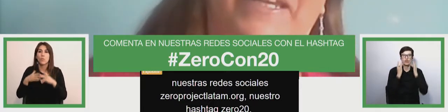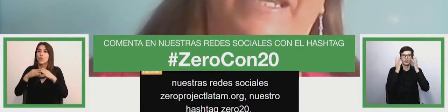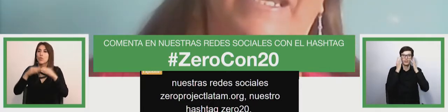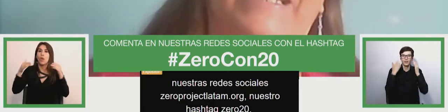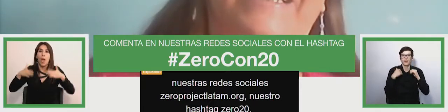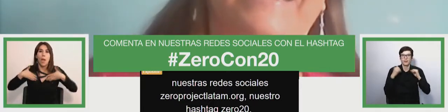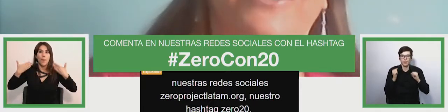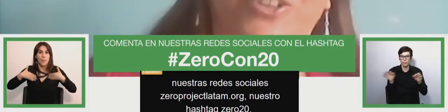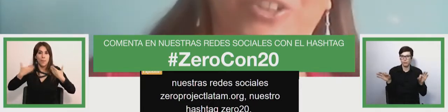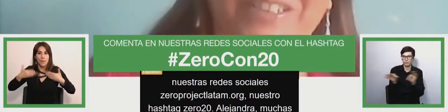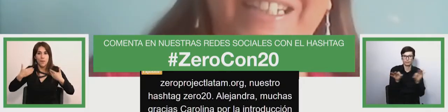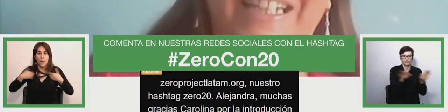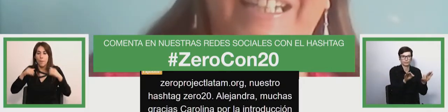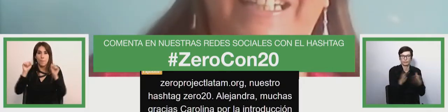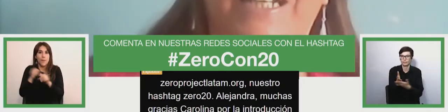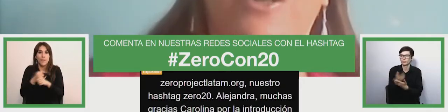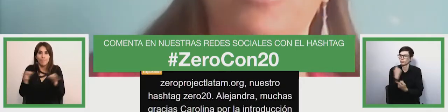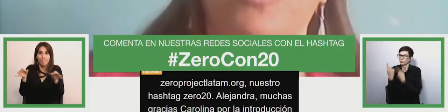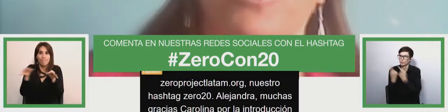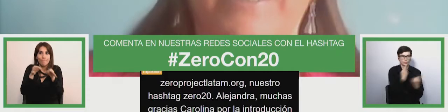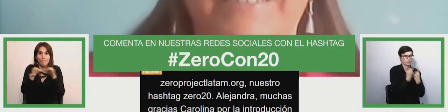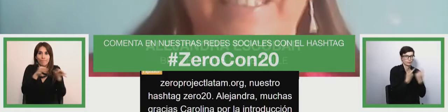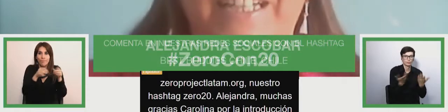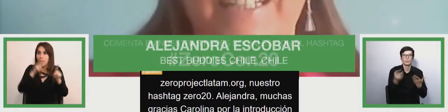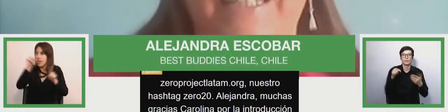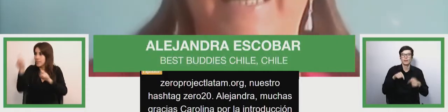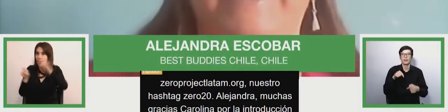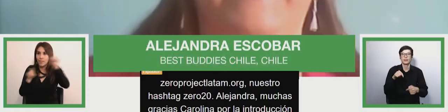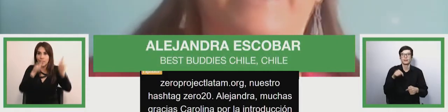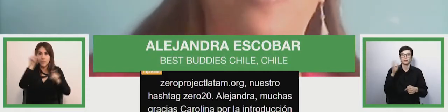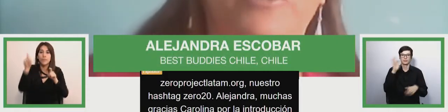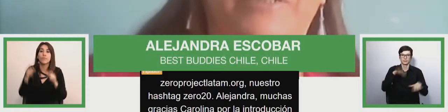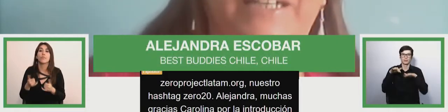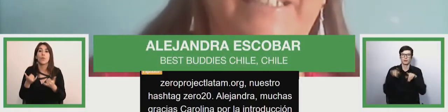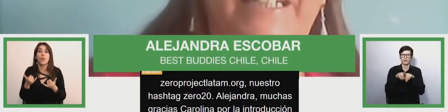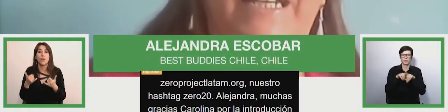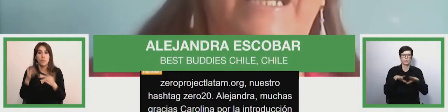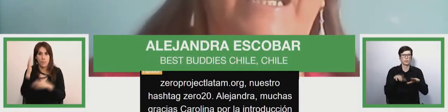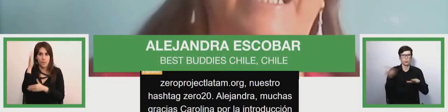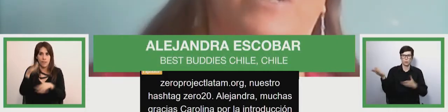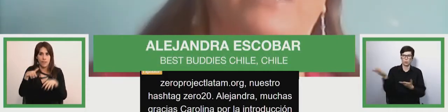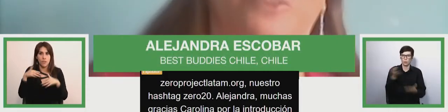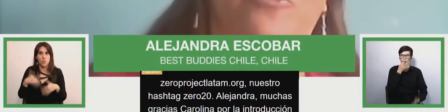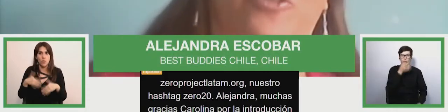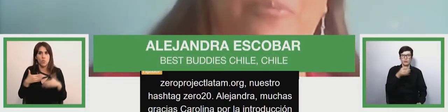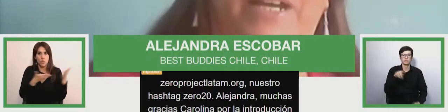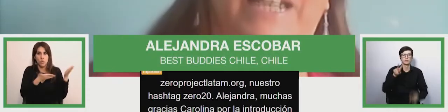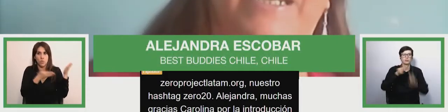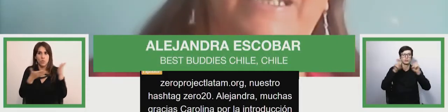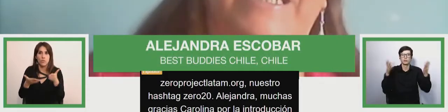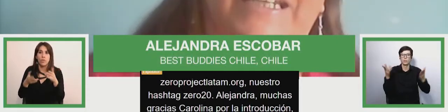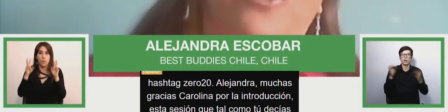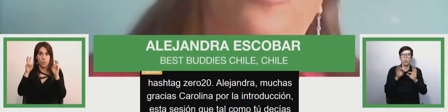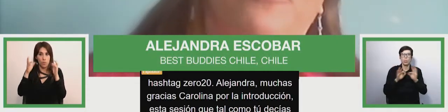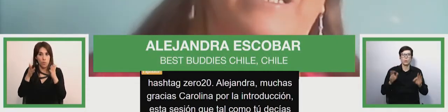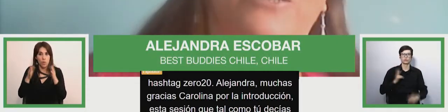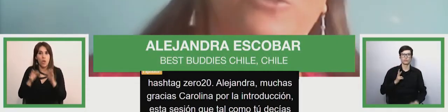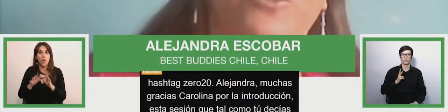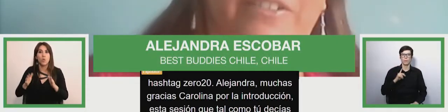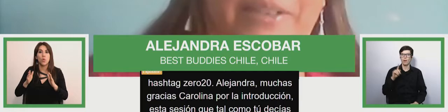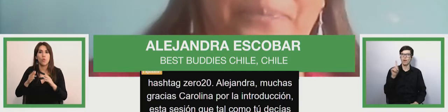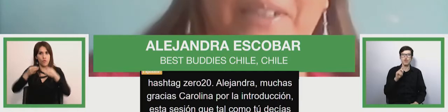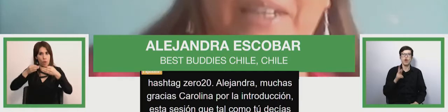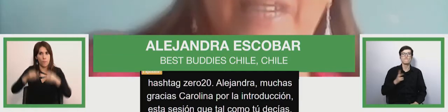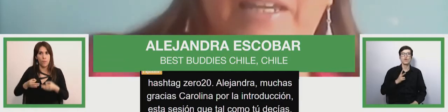sesión, que tal como tú lo decías, tiene como temática educación formal no formal